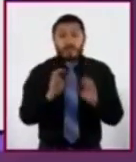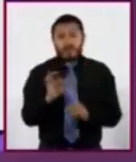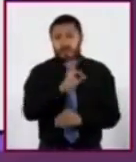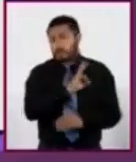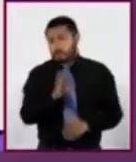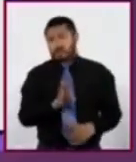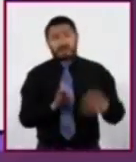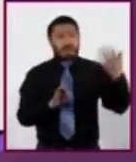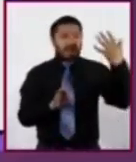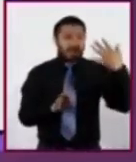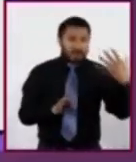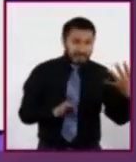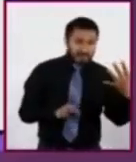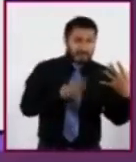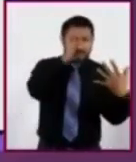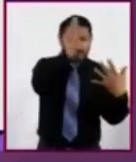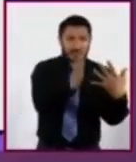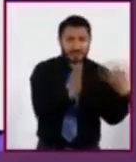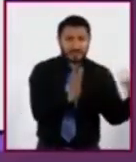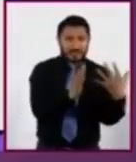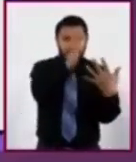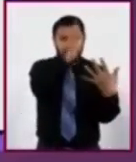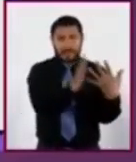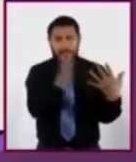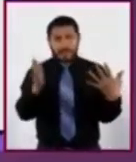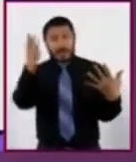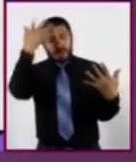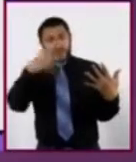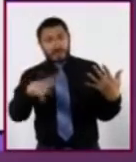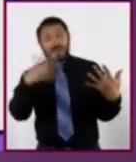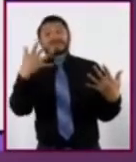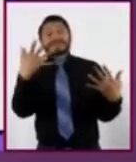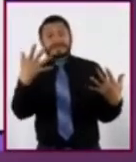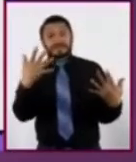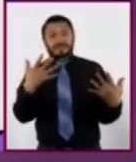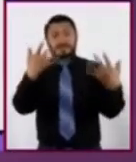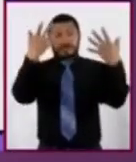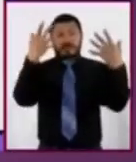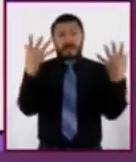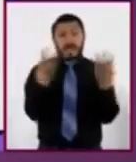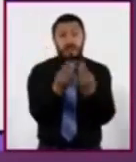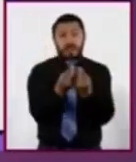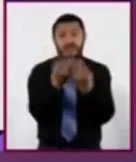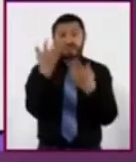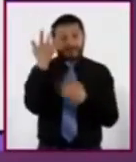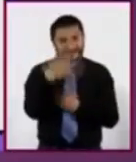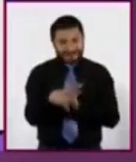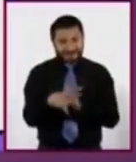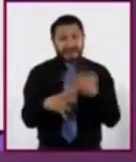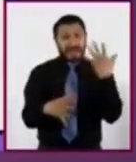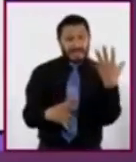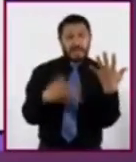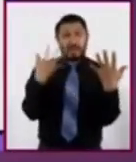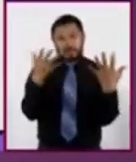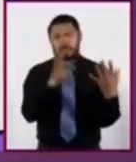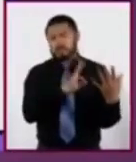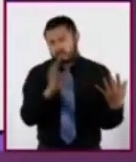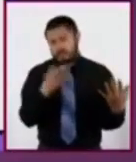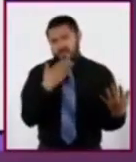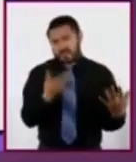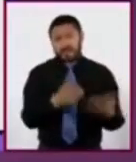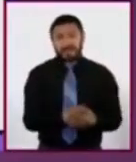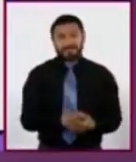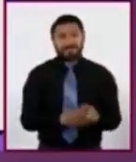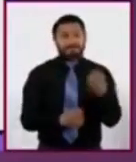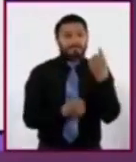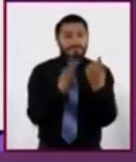acciones en una mitad de la hoja y las otras 5 en la otra mitad. Algunas acciones pueden